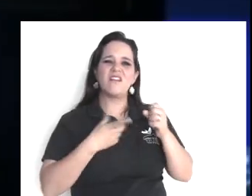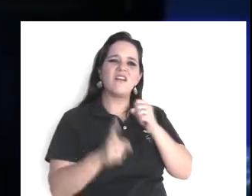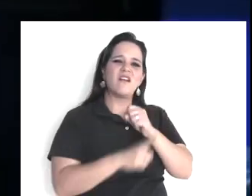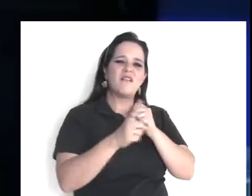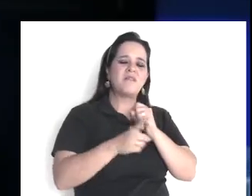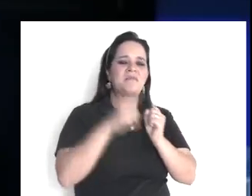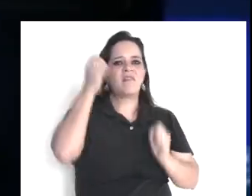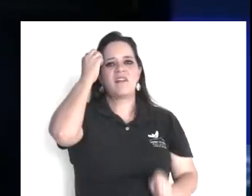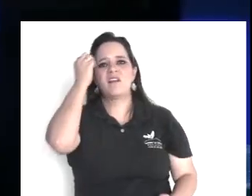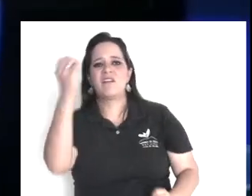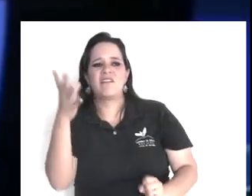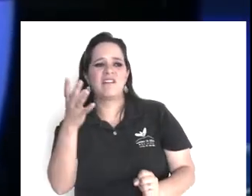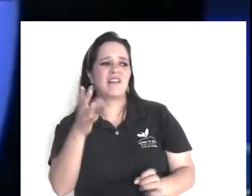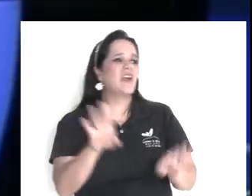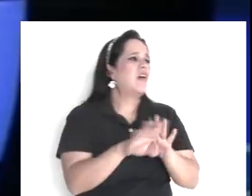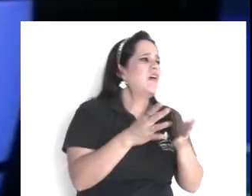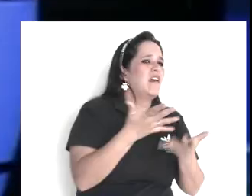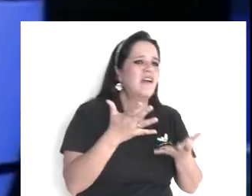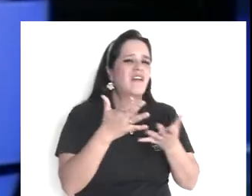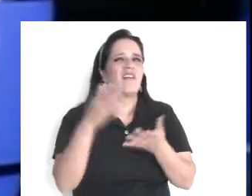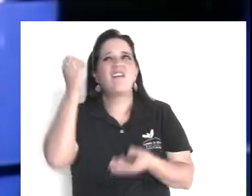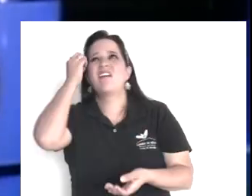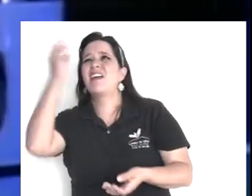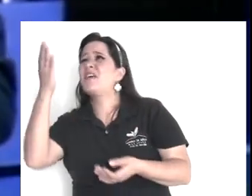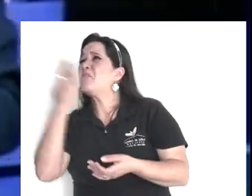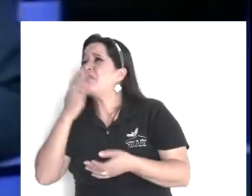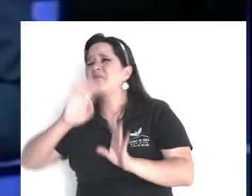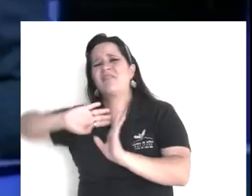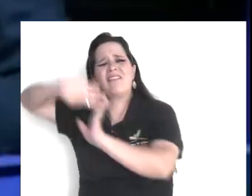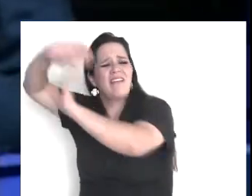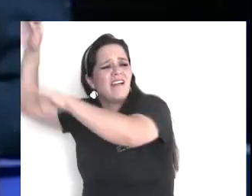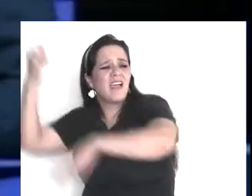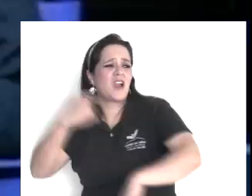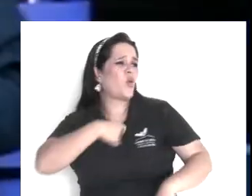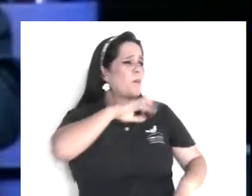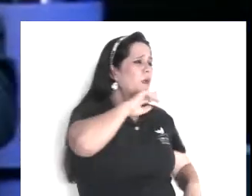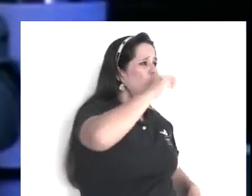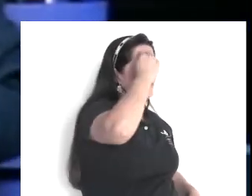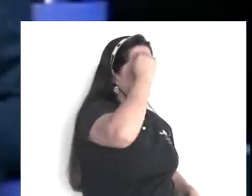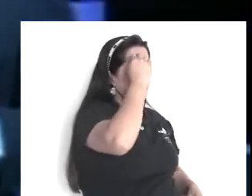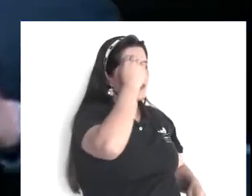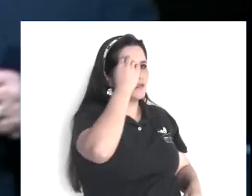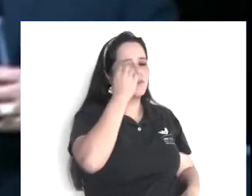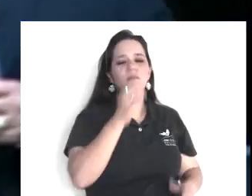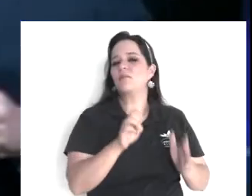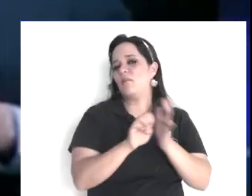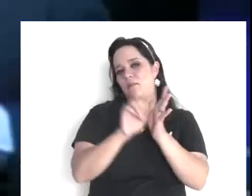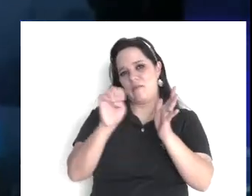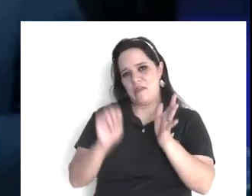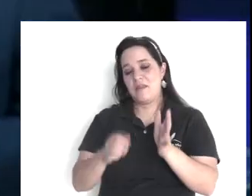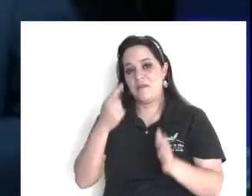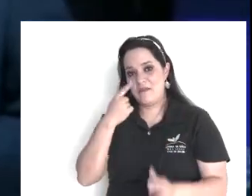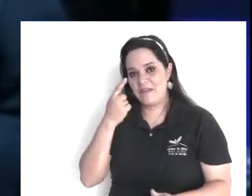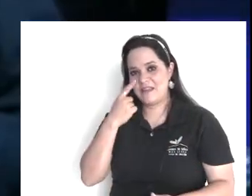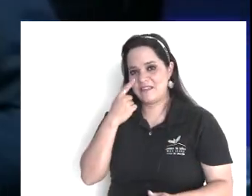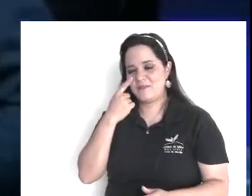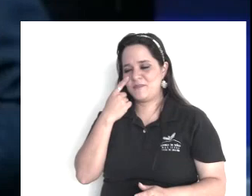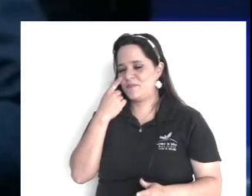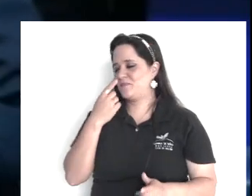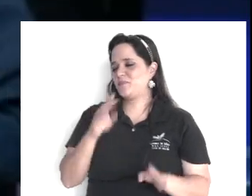llega una señora, y te dice a ti mujer, te dice, oye, vi a tu marido, con otra mujer,